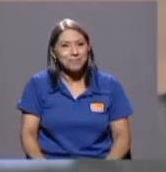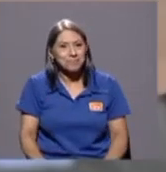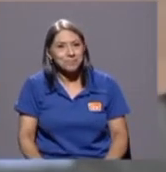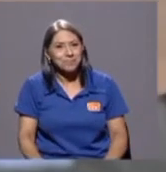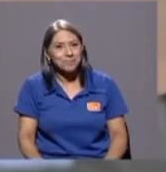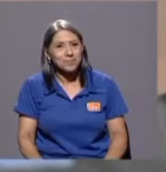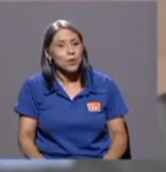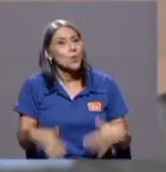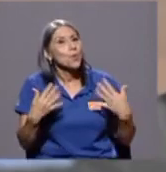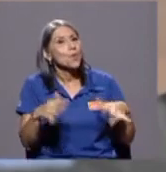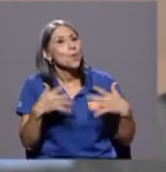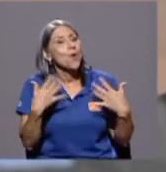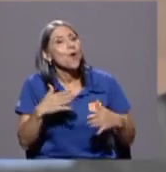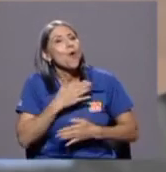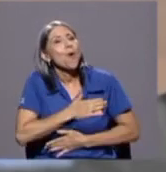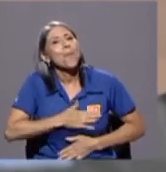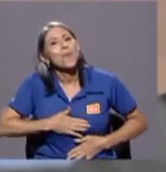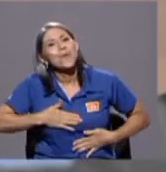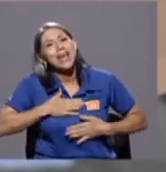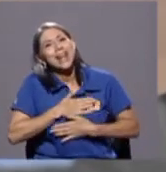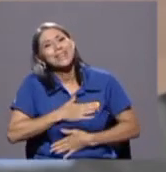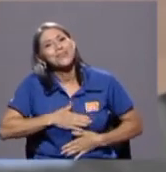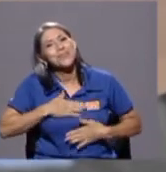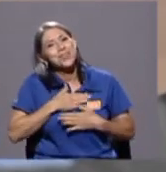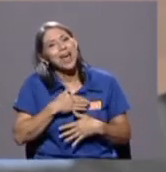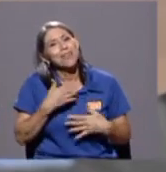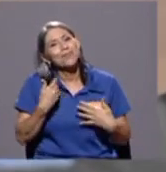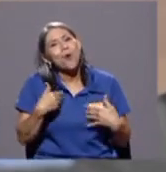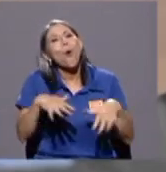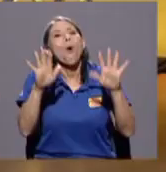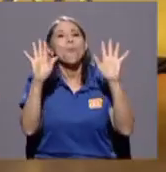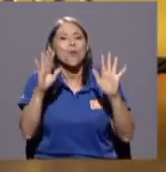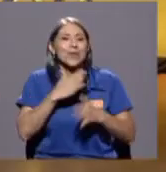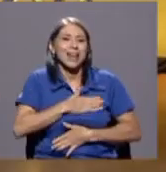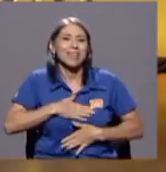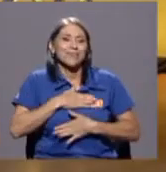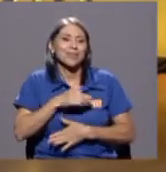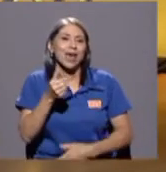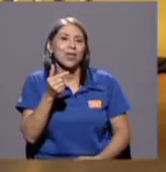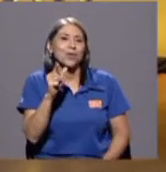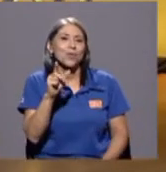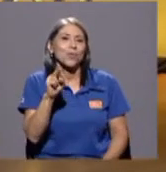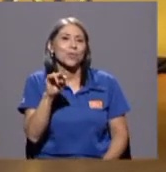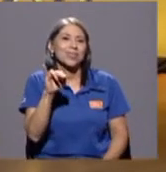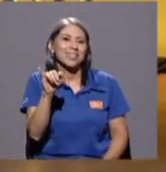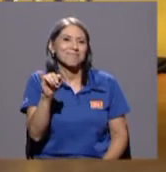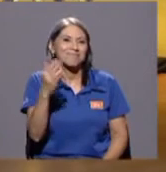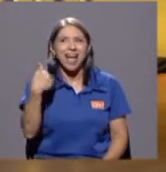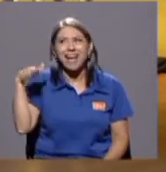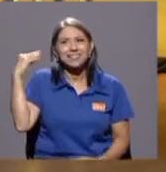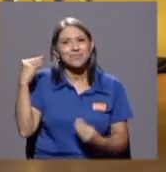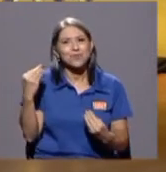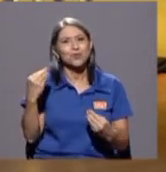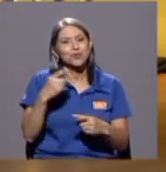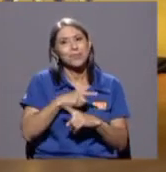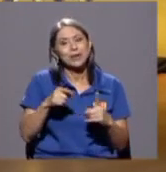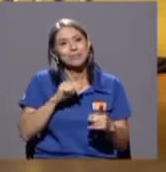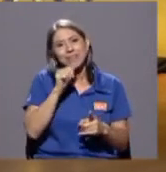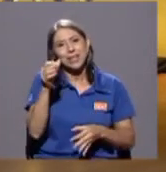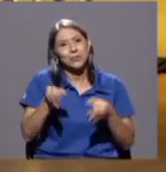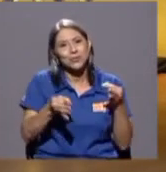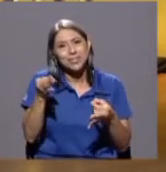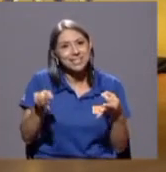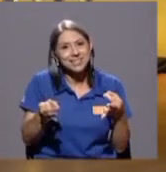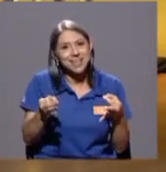disfrutado Guti hace rato? Es una gran injusticia sin duda sin duda Alberto no hay la menor